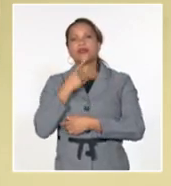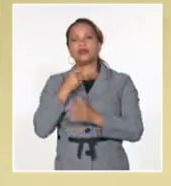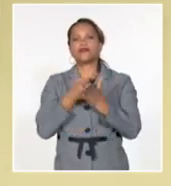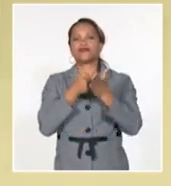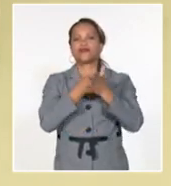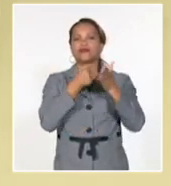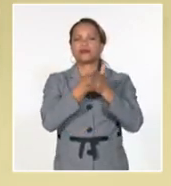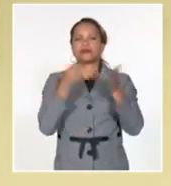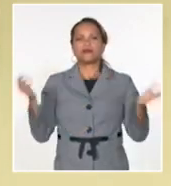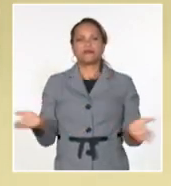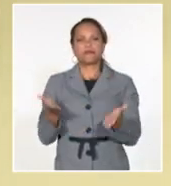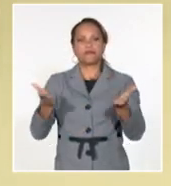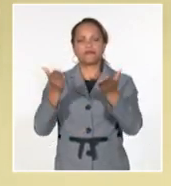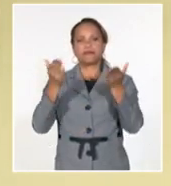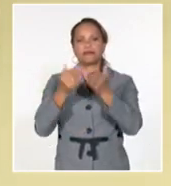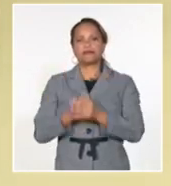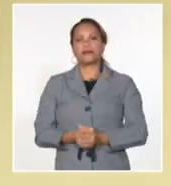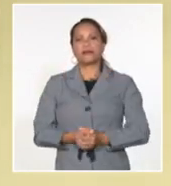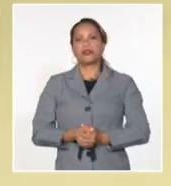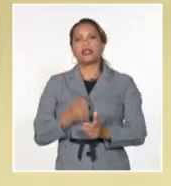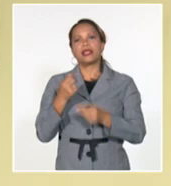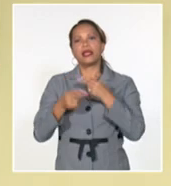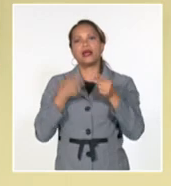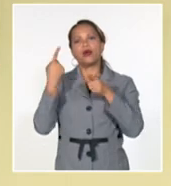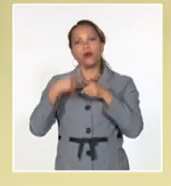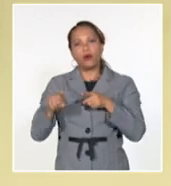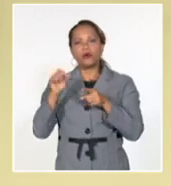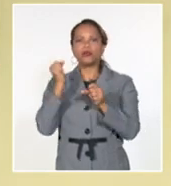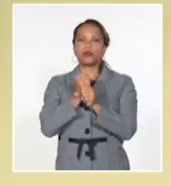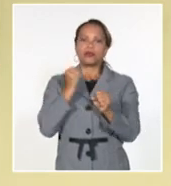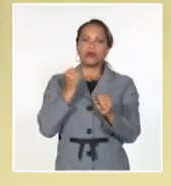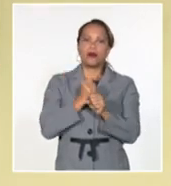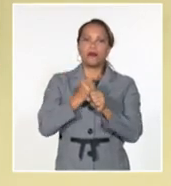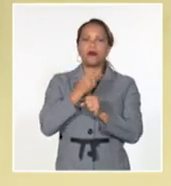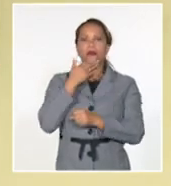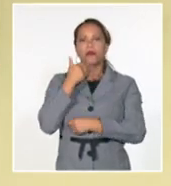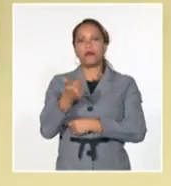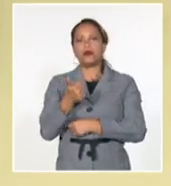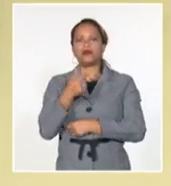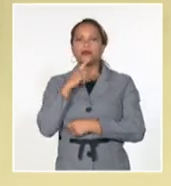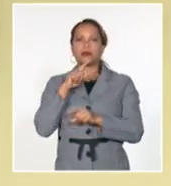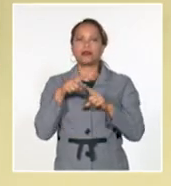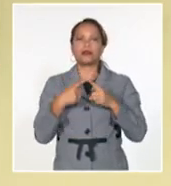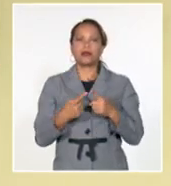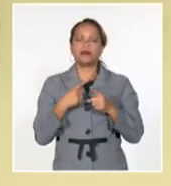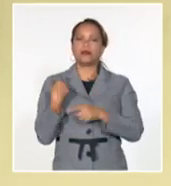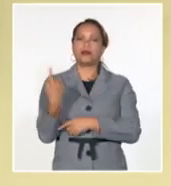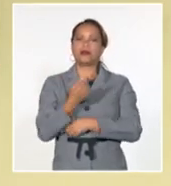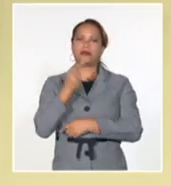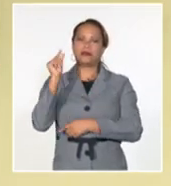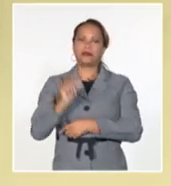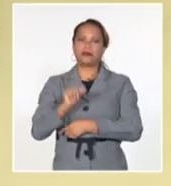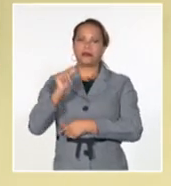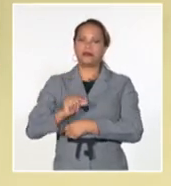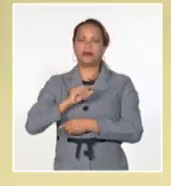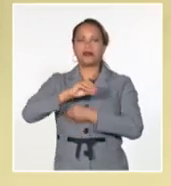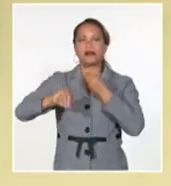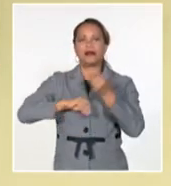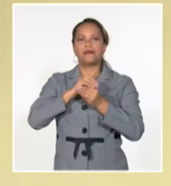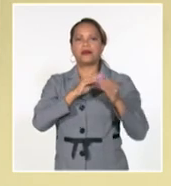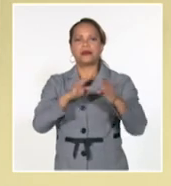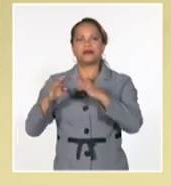impulsen y generen otras acciones que van a ser también de mucha utilidad para transformar esos